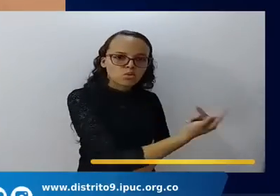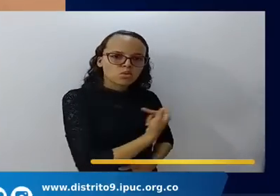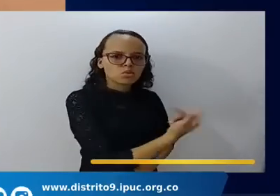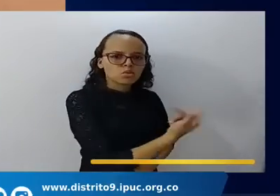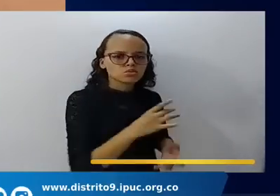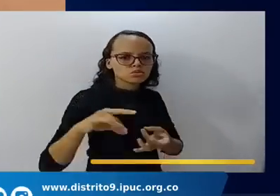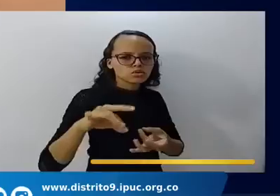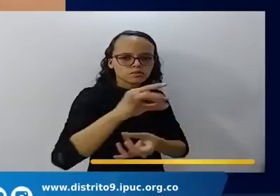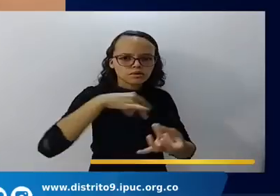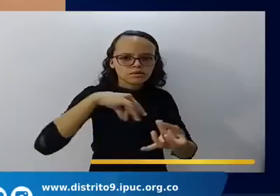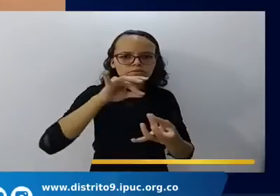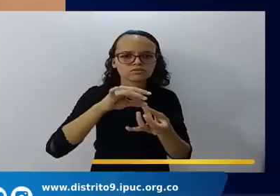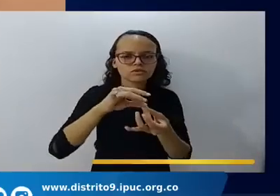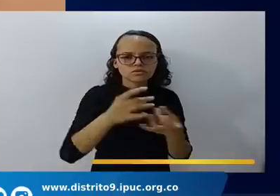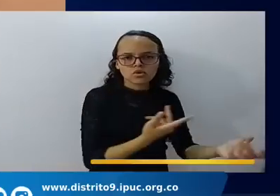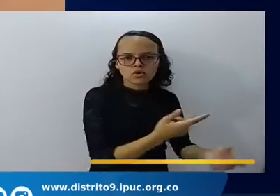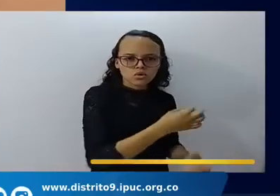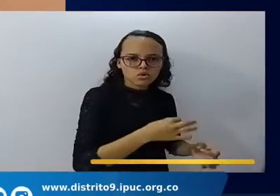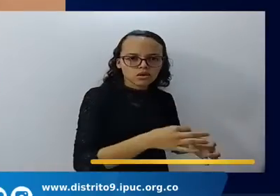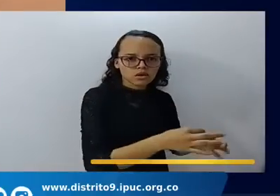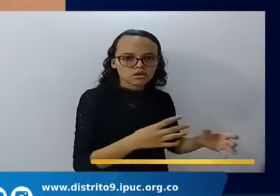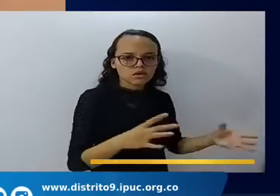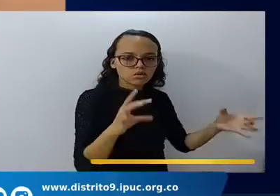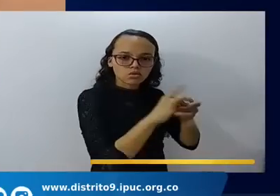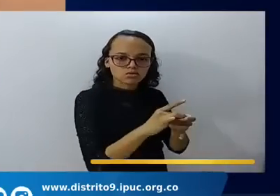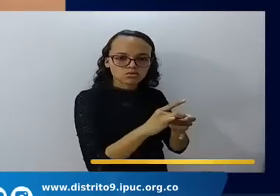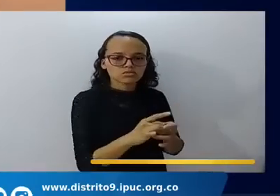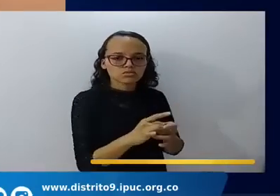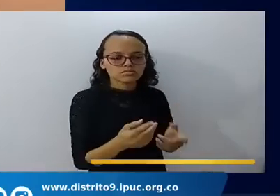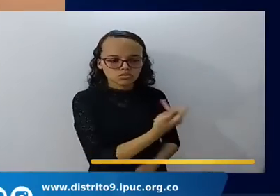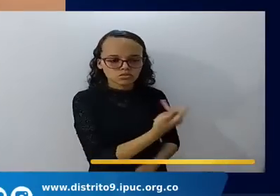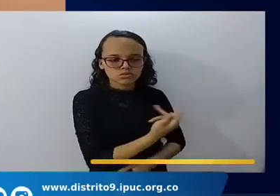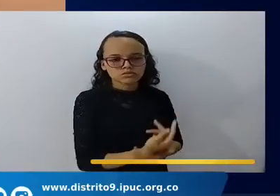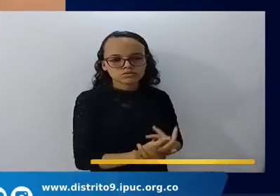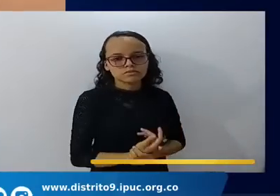nosotros el verso número